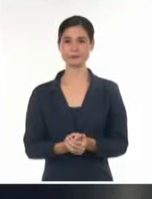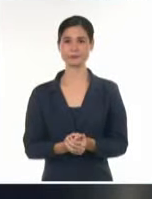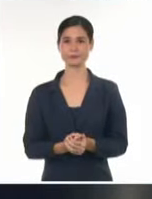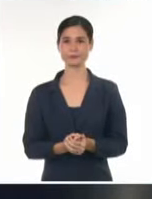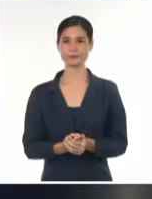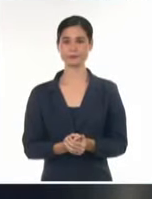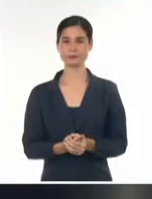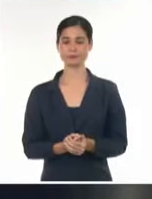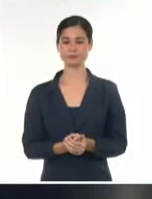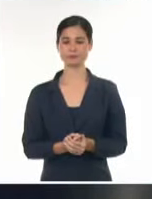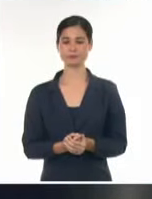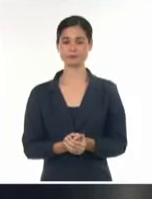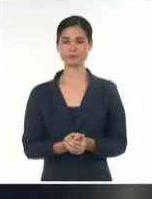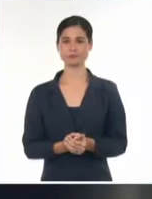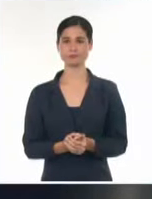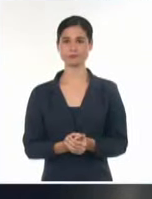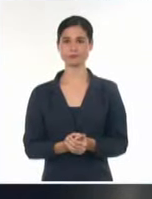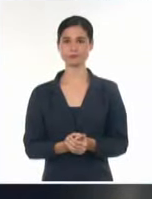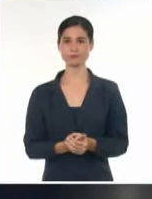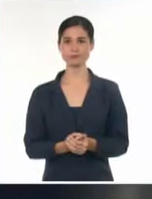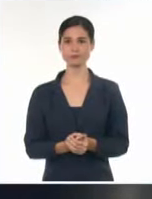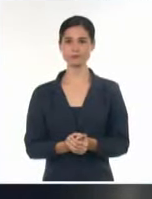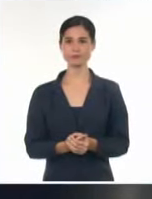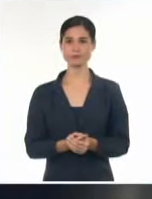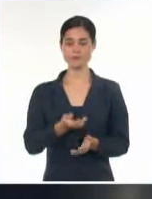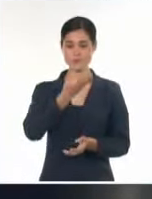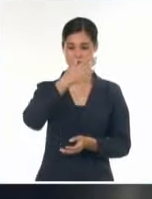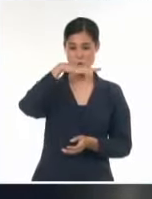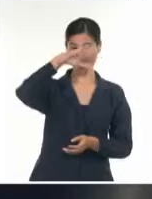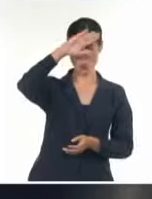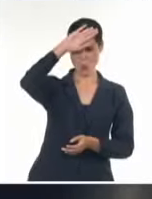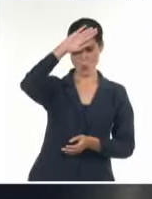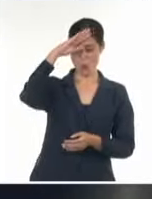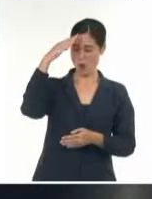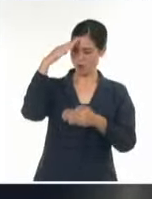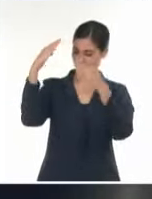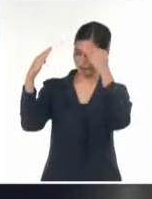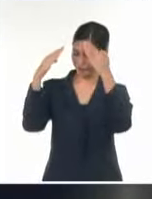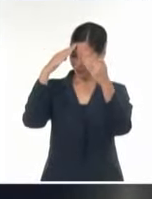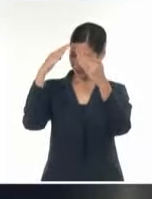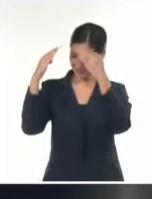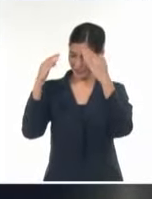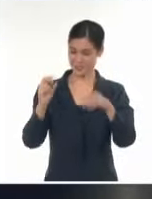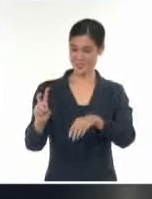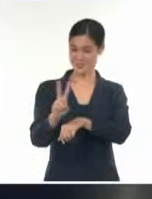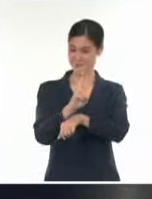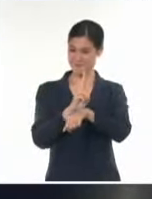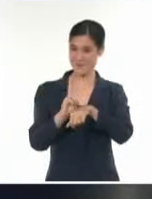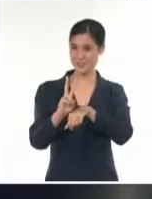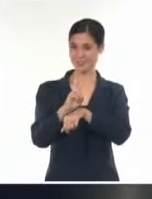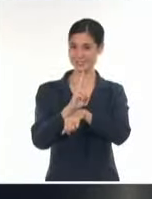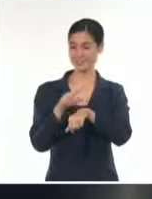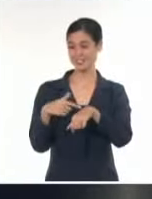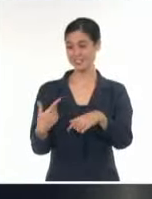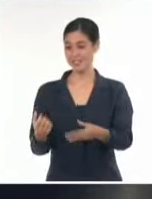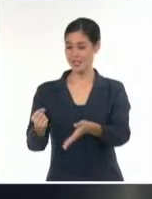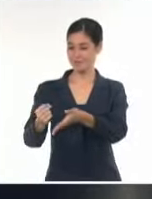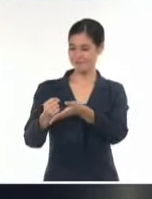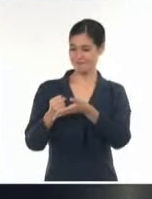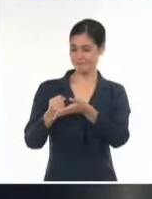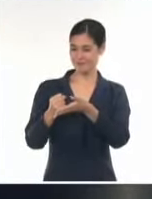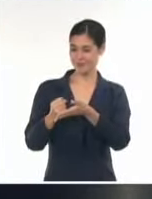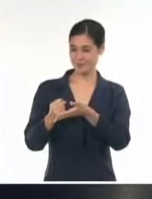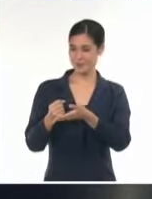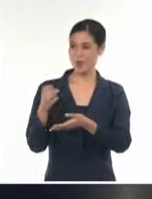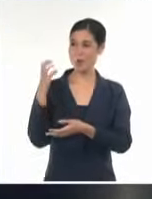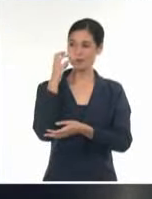Cuba le agradeció al gobierno de San Vicente y las Granadinas la donación de 235 toneladas métricas de harina. Ello